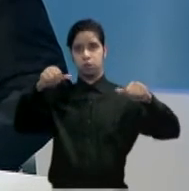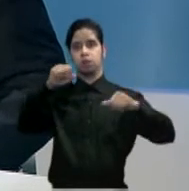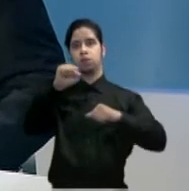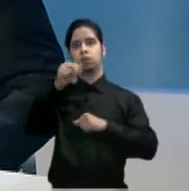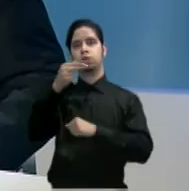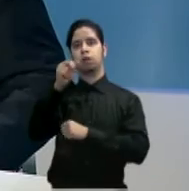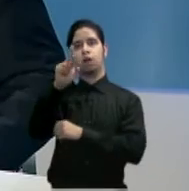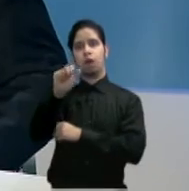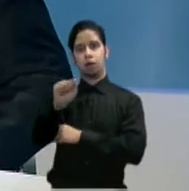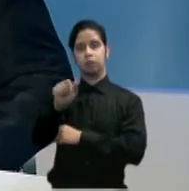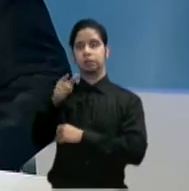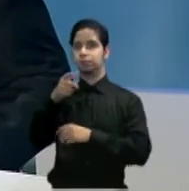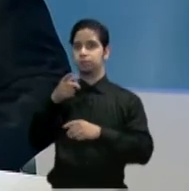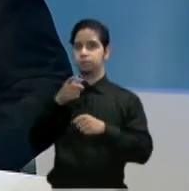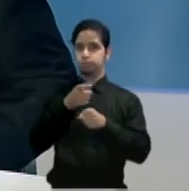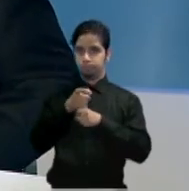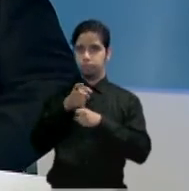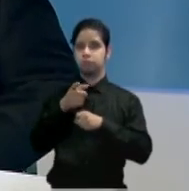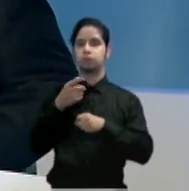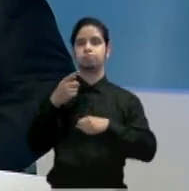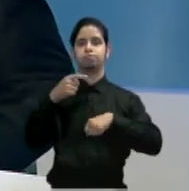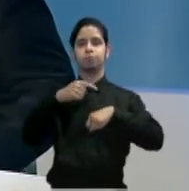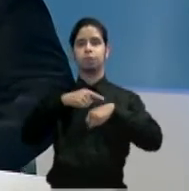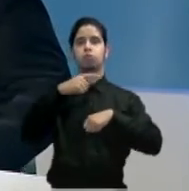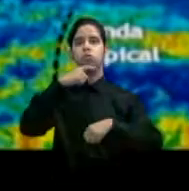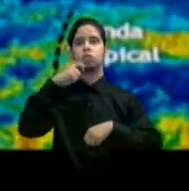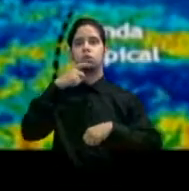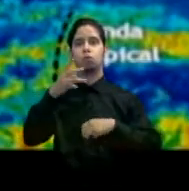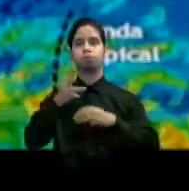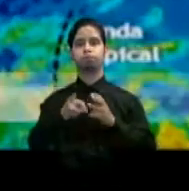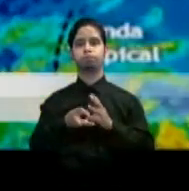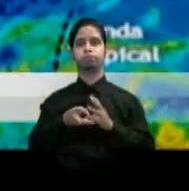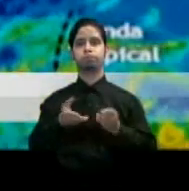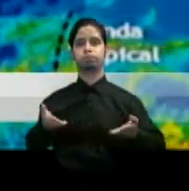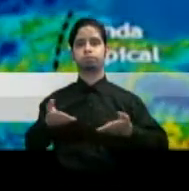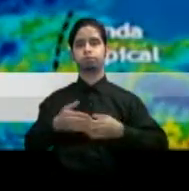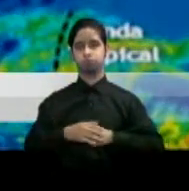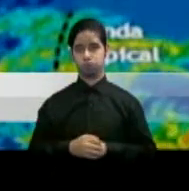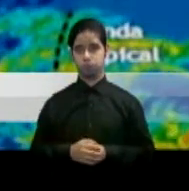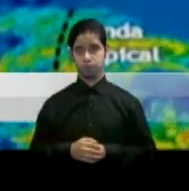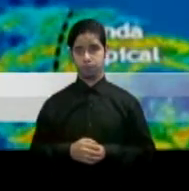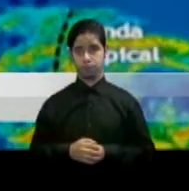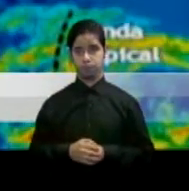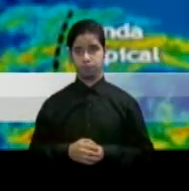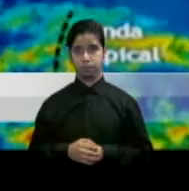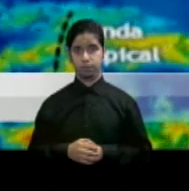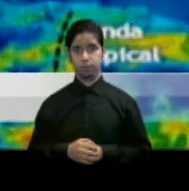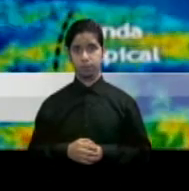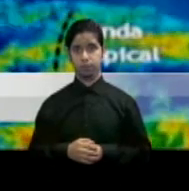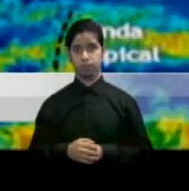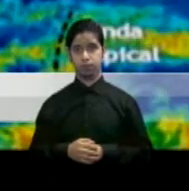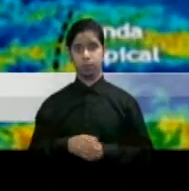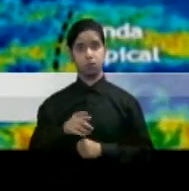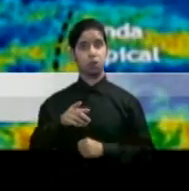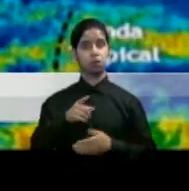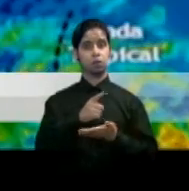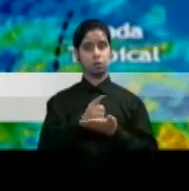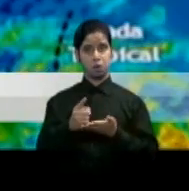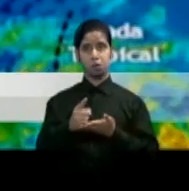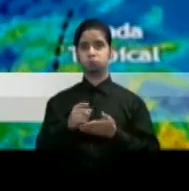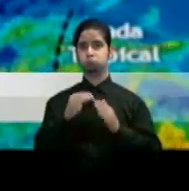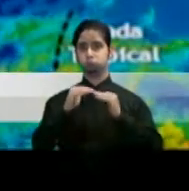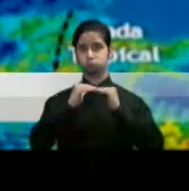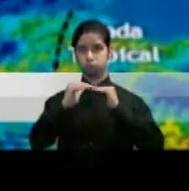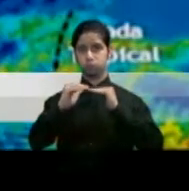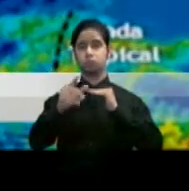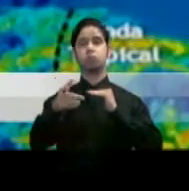zona. Le decimos más en el siguiente resumen. Iniciamos una semana mayormente estable. Una alta presión domina en